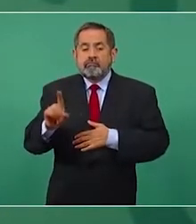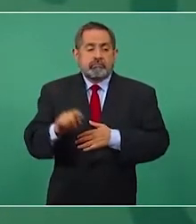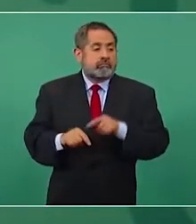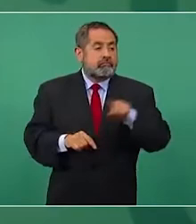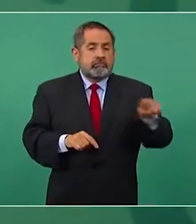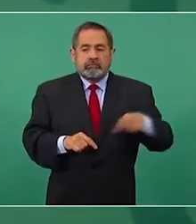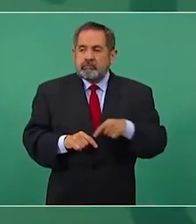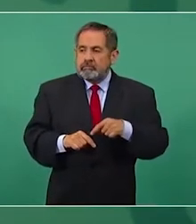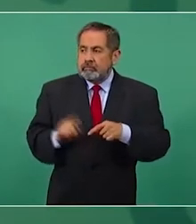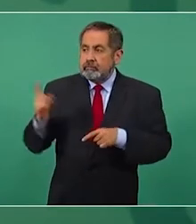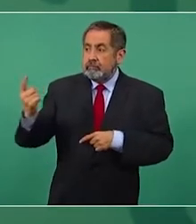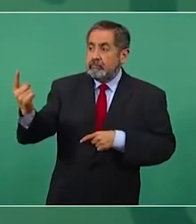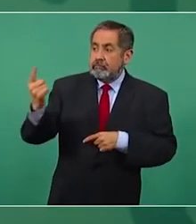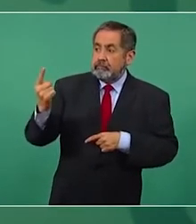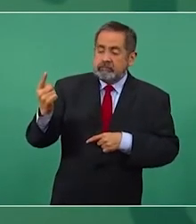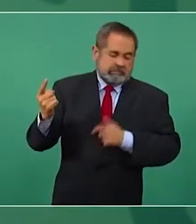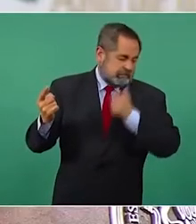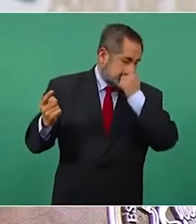la tariz.